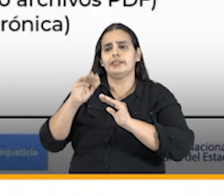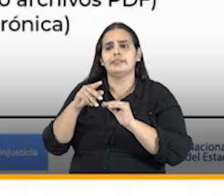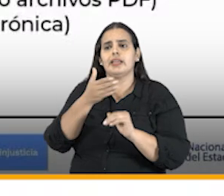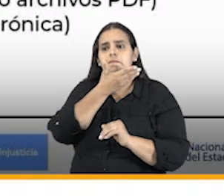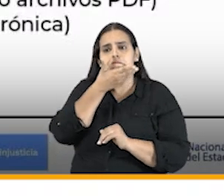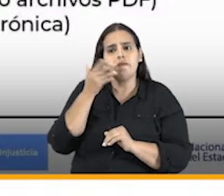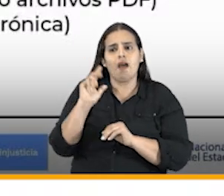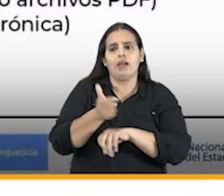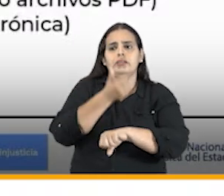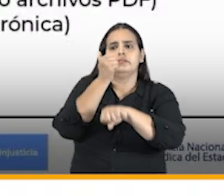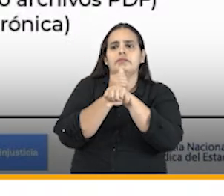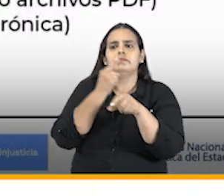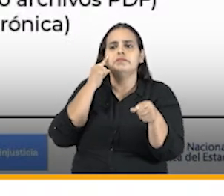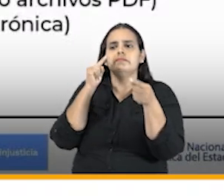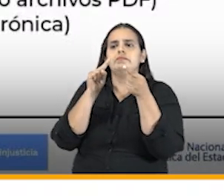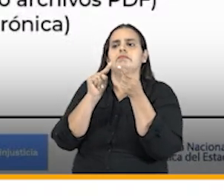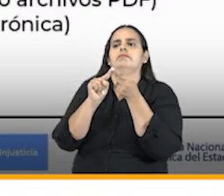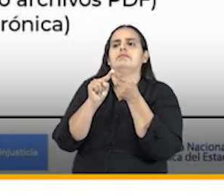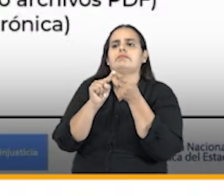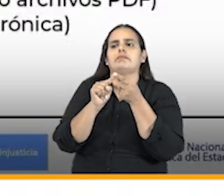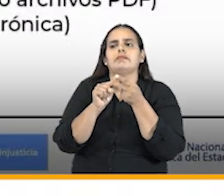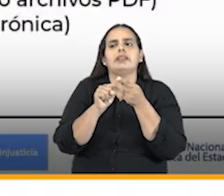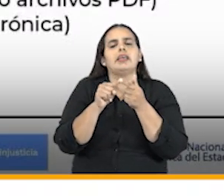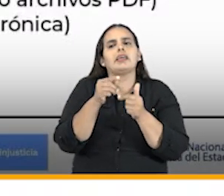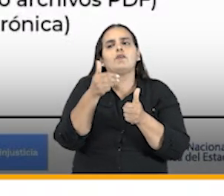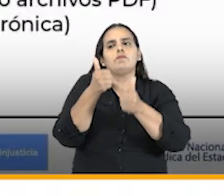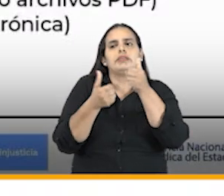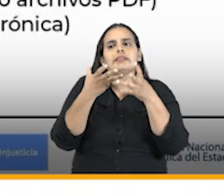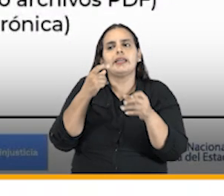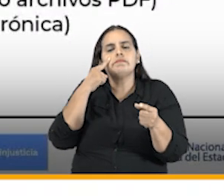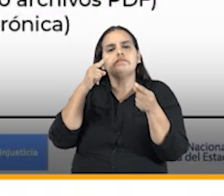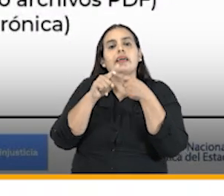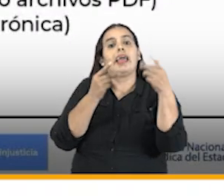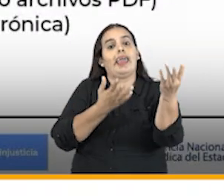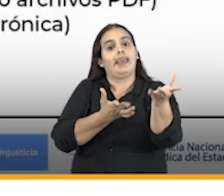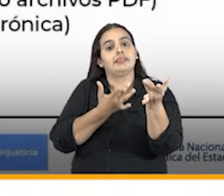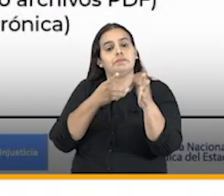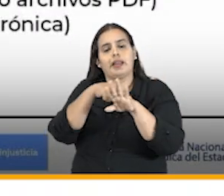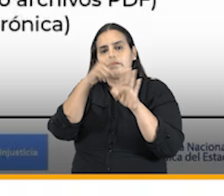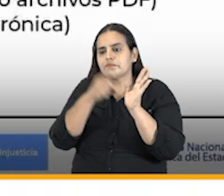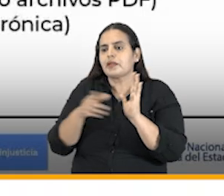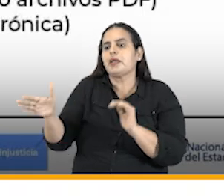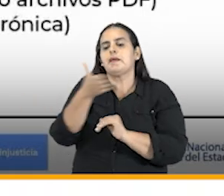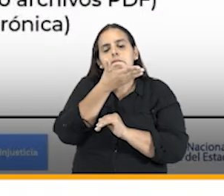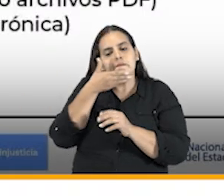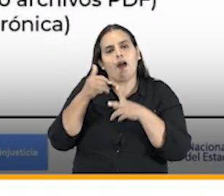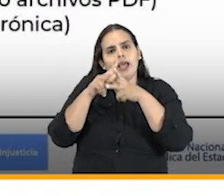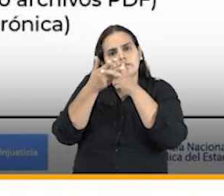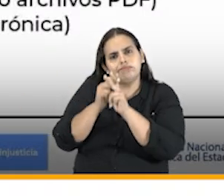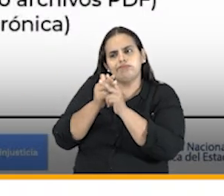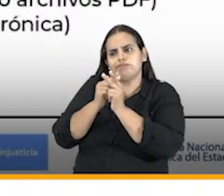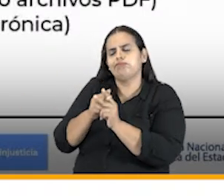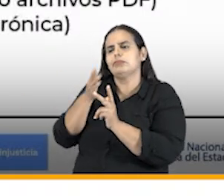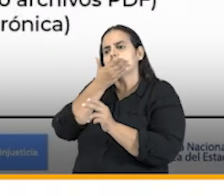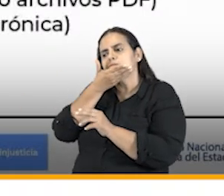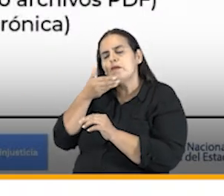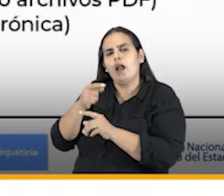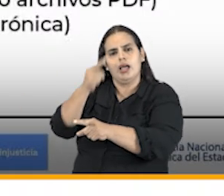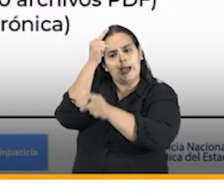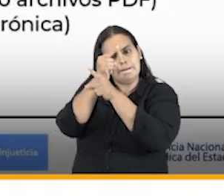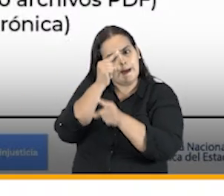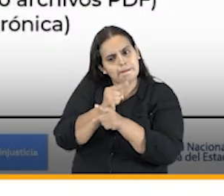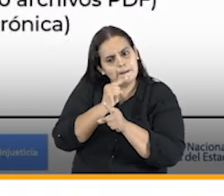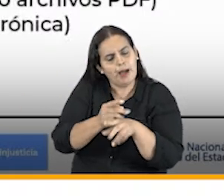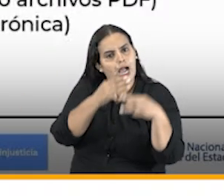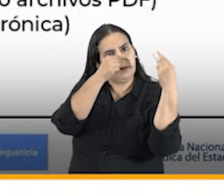el mejor dirigido hacia el cumplimiento de su misión sino que además espera brindar las mejores herramientas para efectos del cumplimiento de